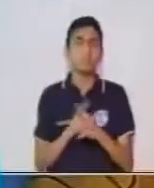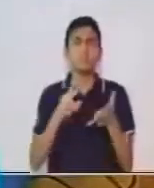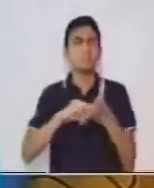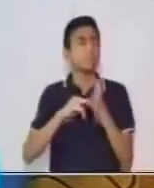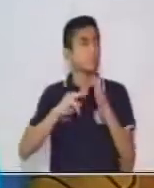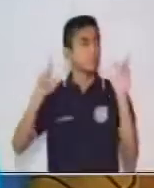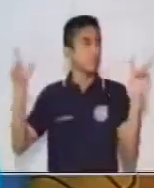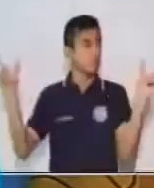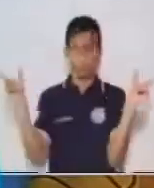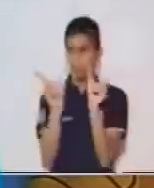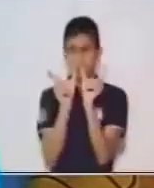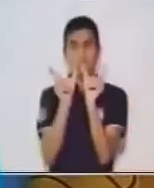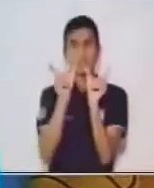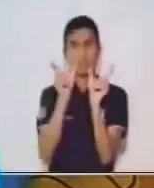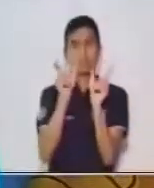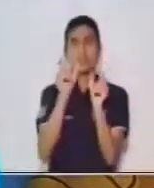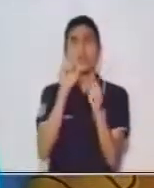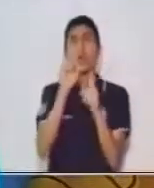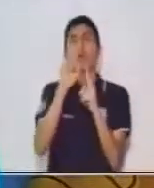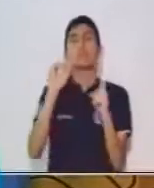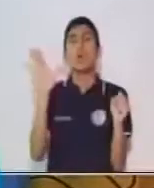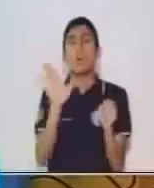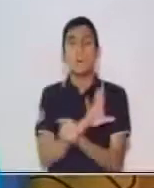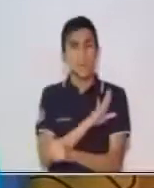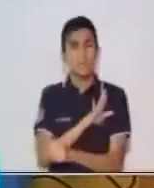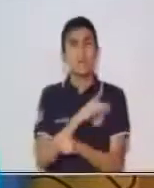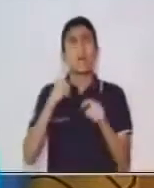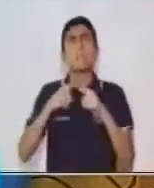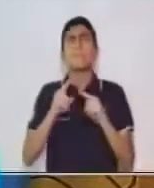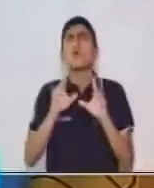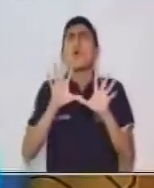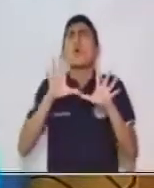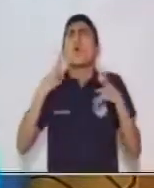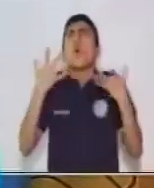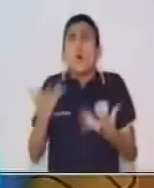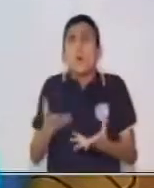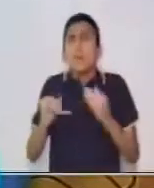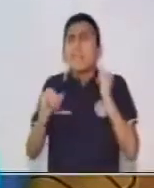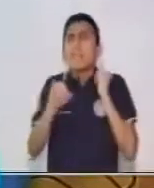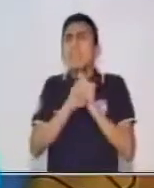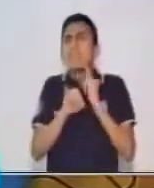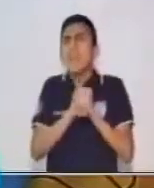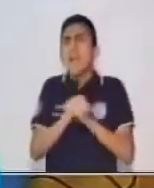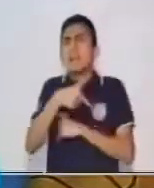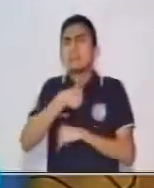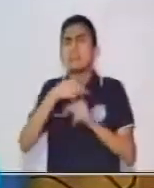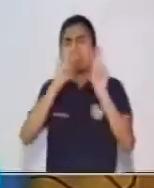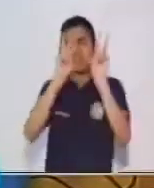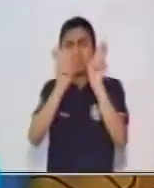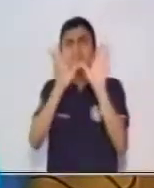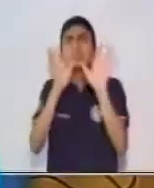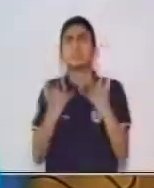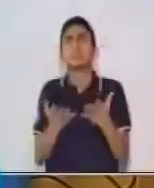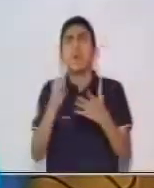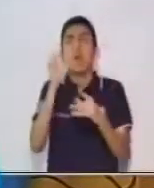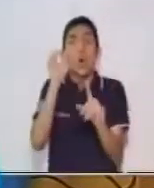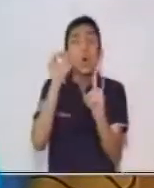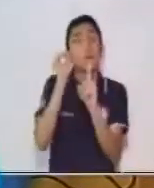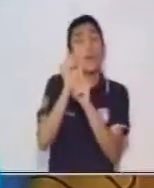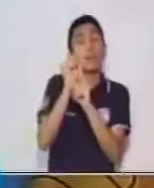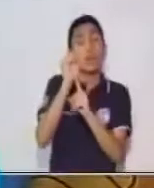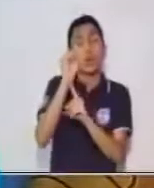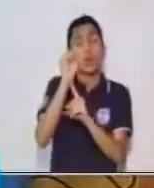compuesta. Ahora bien, vamos a identificar nuestro objeto